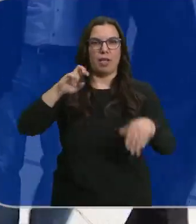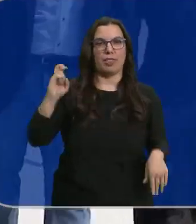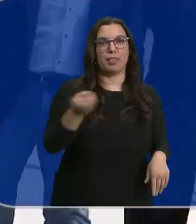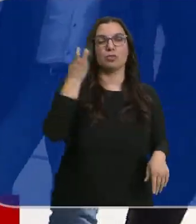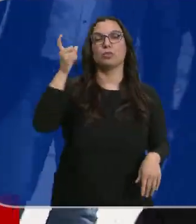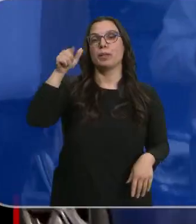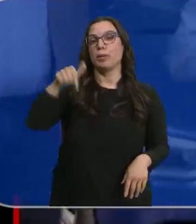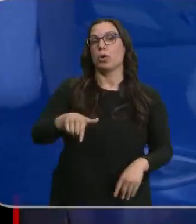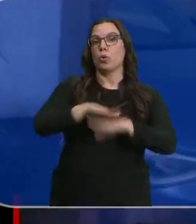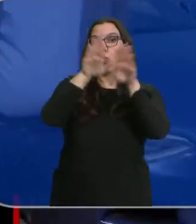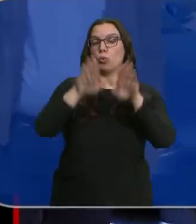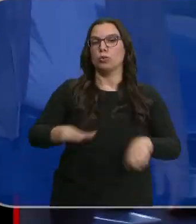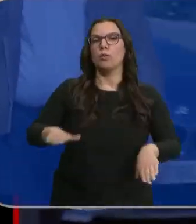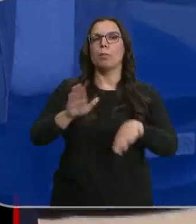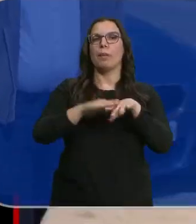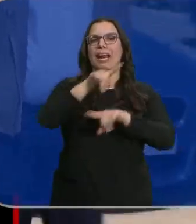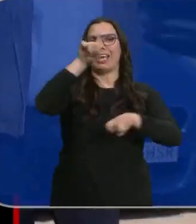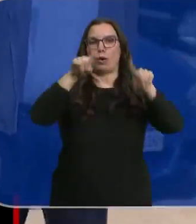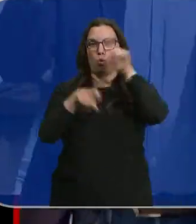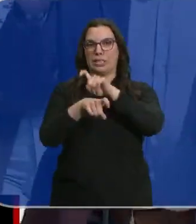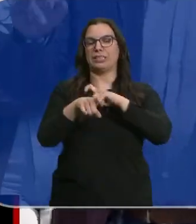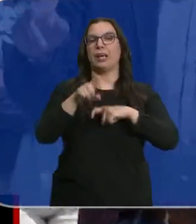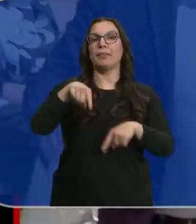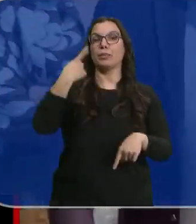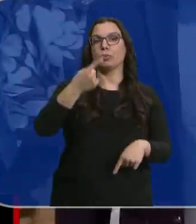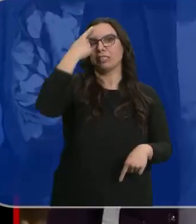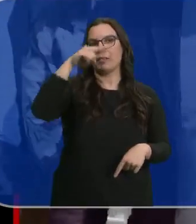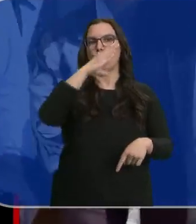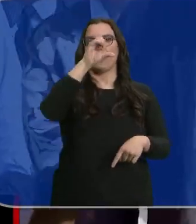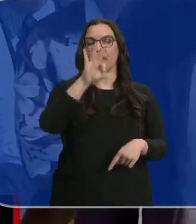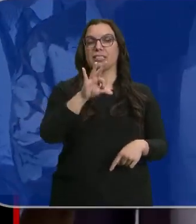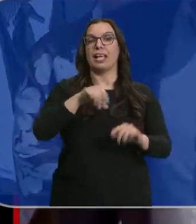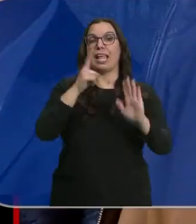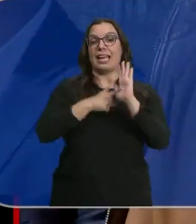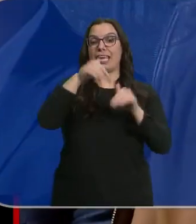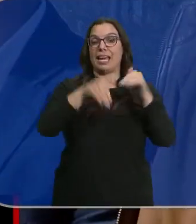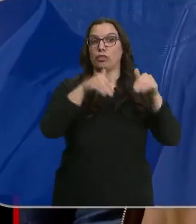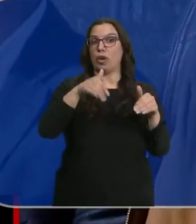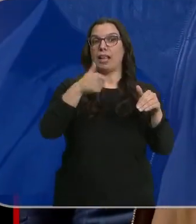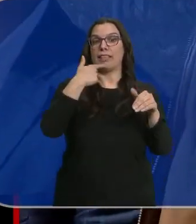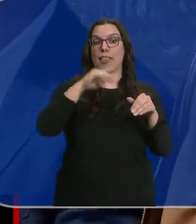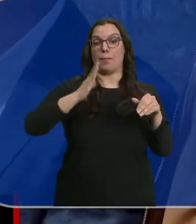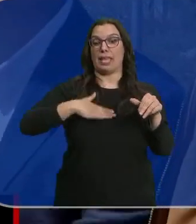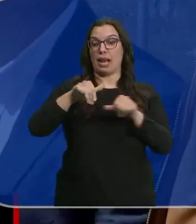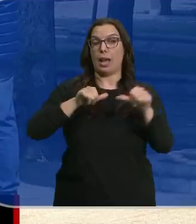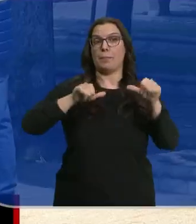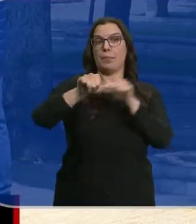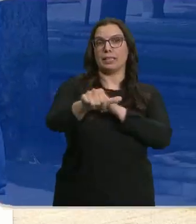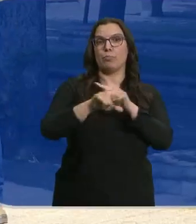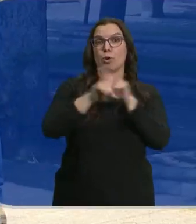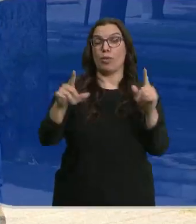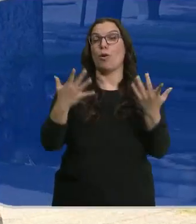También hoy es el último día para publicar encuestas. Luego conoceremos la del CIS. La ley electoral prohíbe hacer nuevos sondeos, aunque hay portales